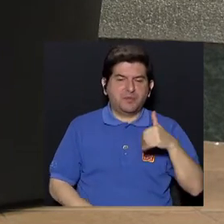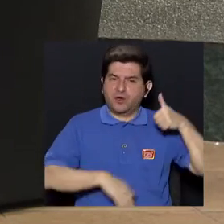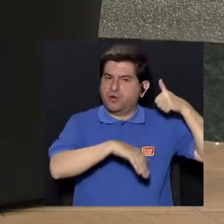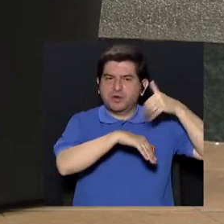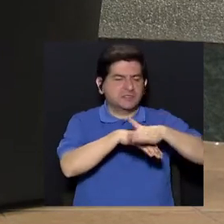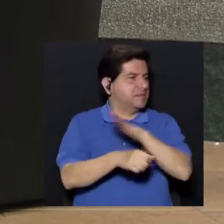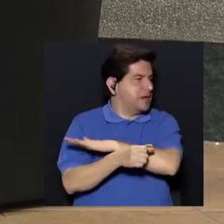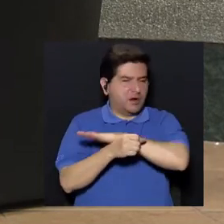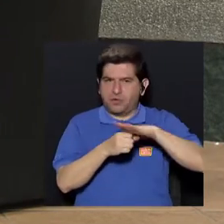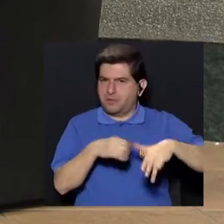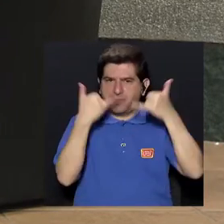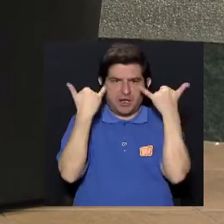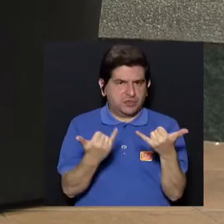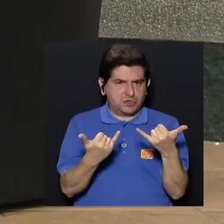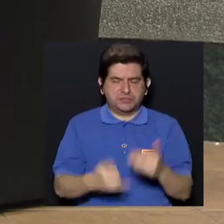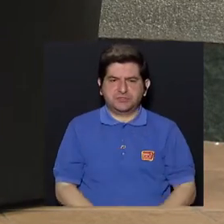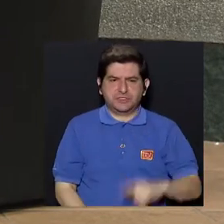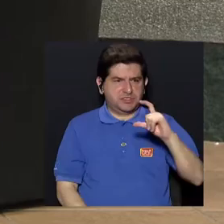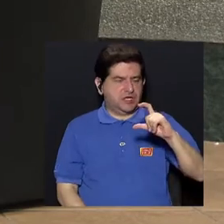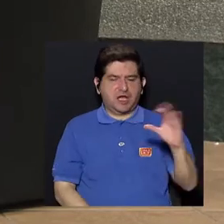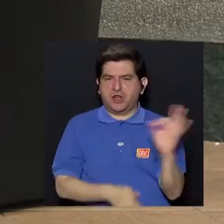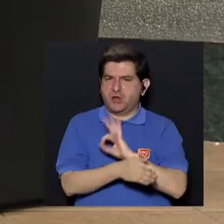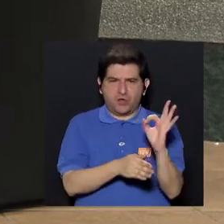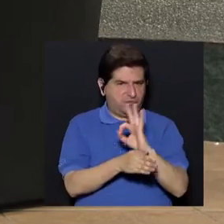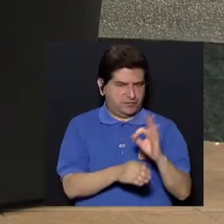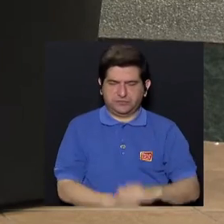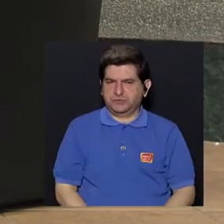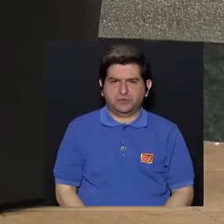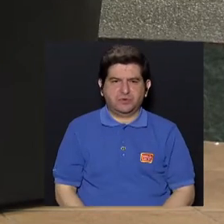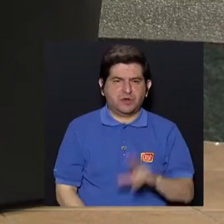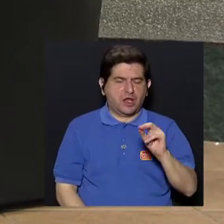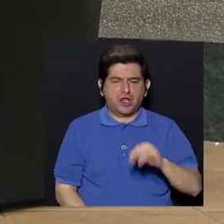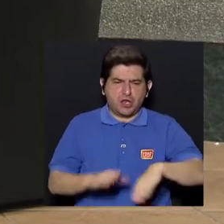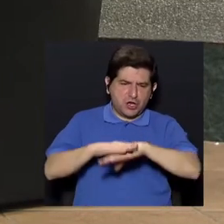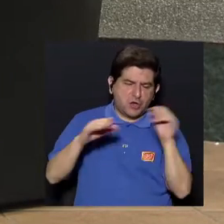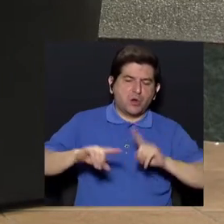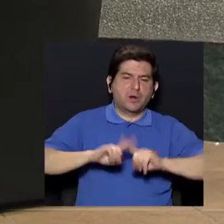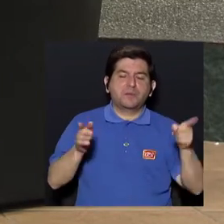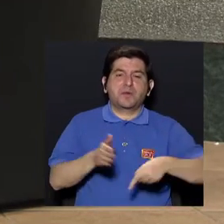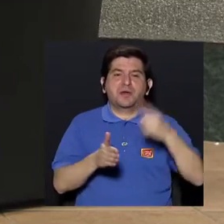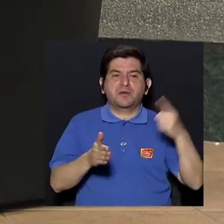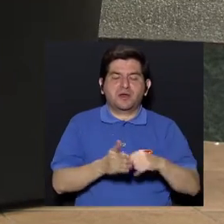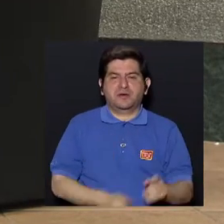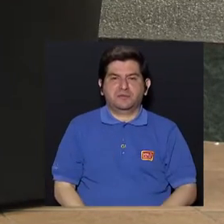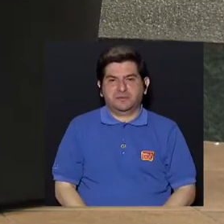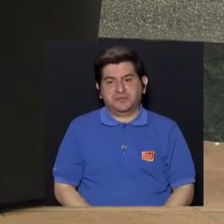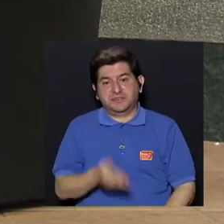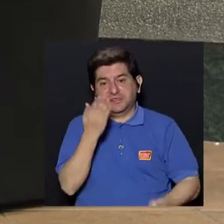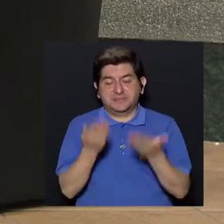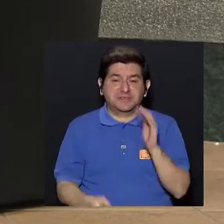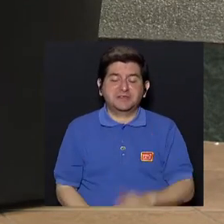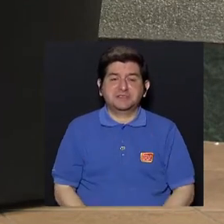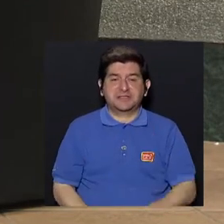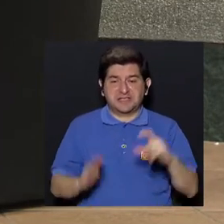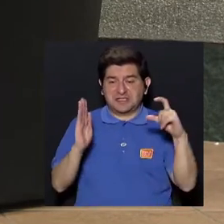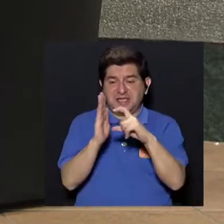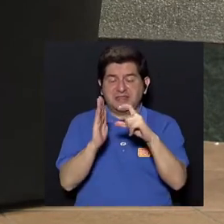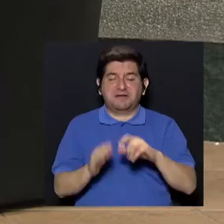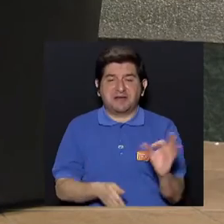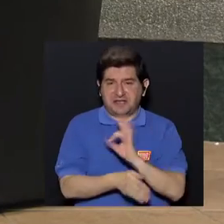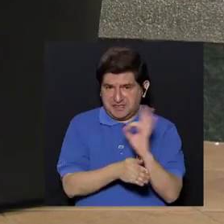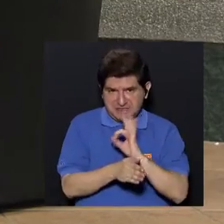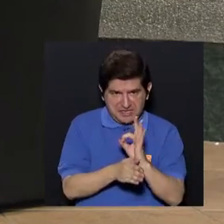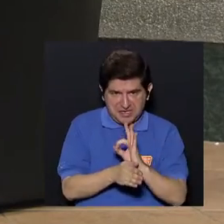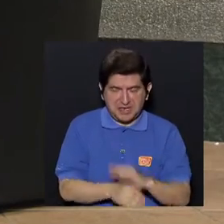mandar el celular completo si ya la batería no sirve y no estarlo desarmando, pero a veces se nos gasta o se nos agota la batería,